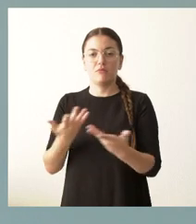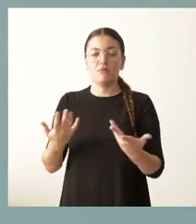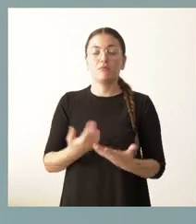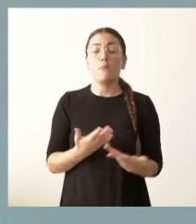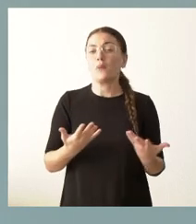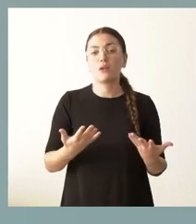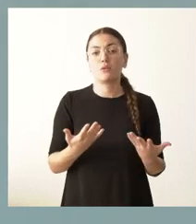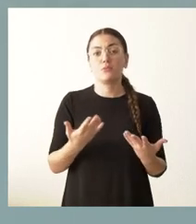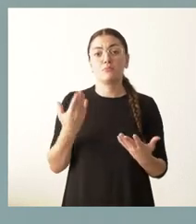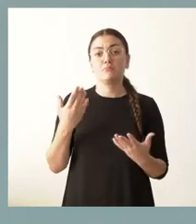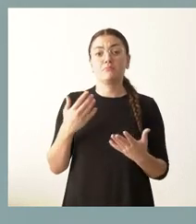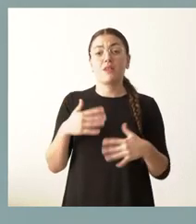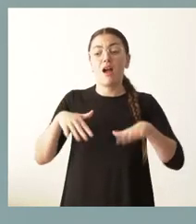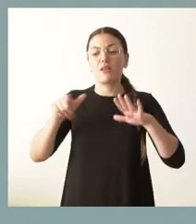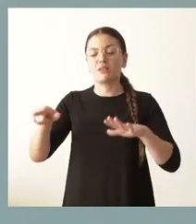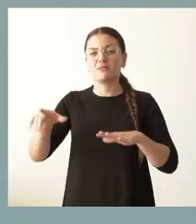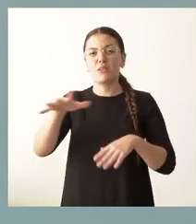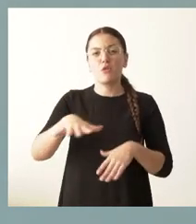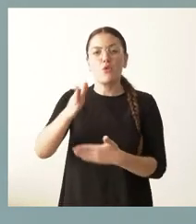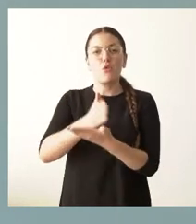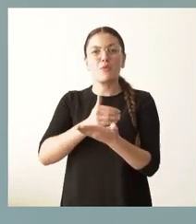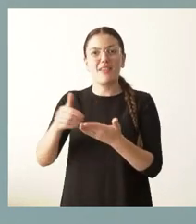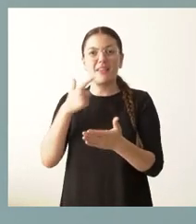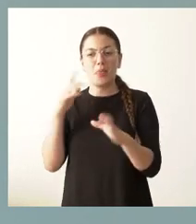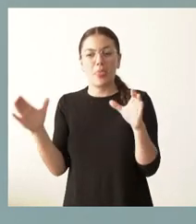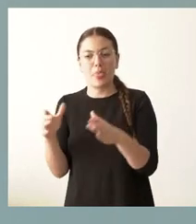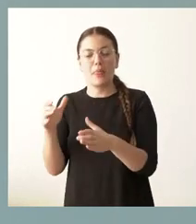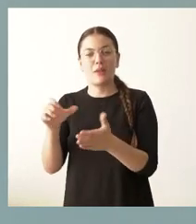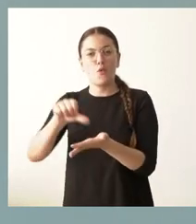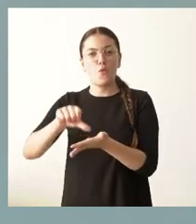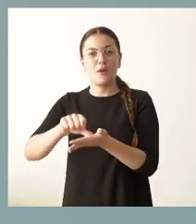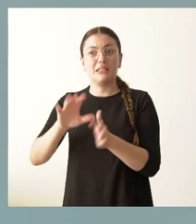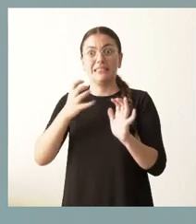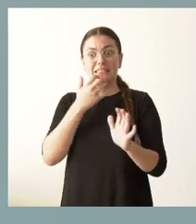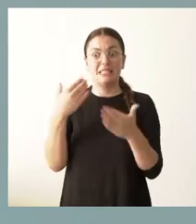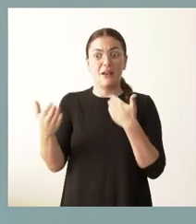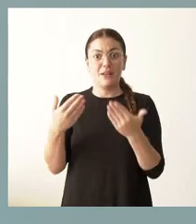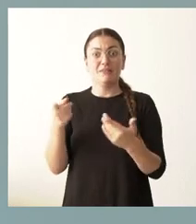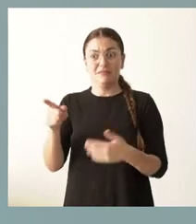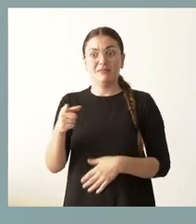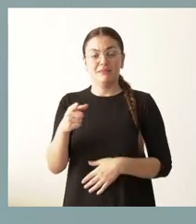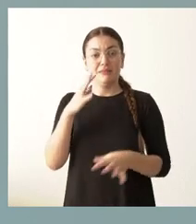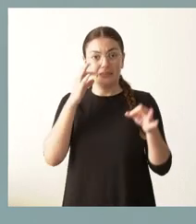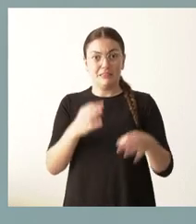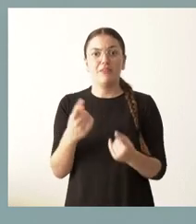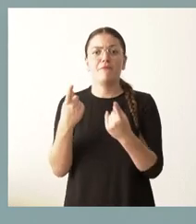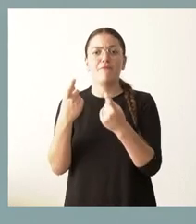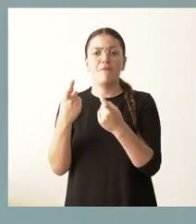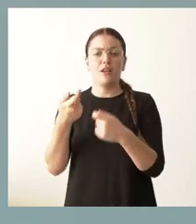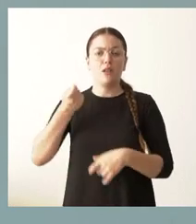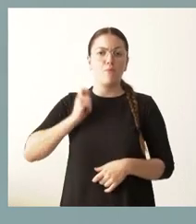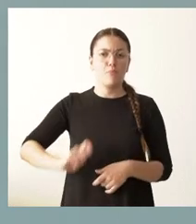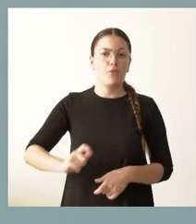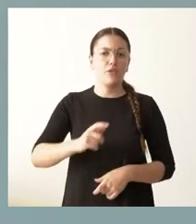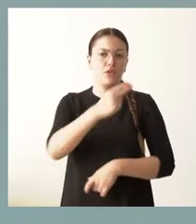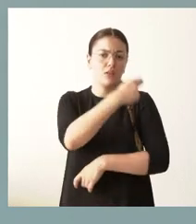incluso en esas comunidades, pues verán ustedes y se hablan con los consejeros respectivos de sanidad que hay una carencia muy clara de profesionales sanitarios,